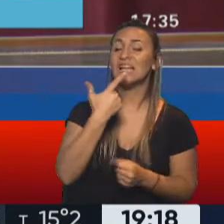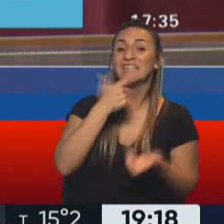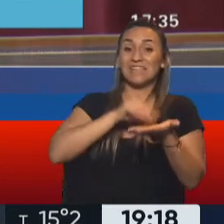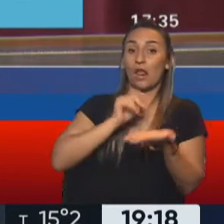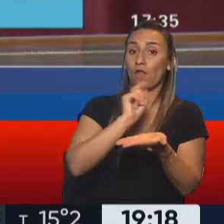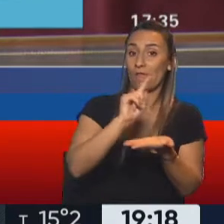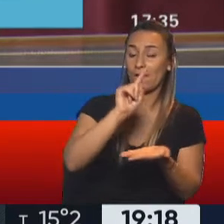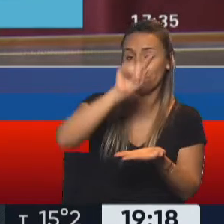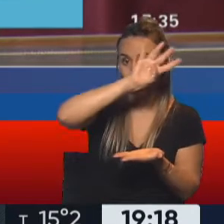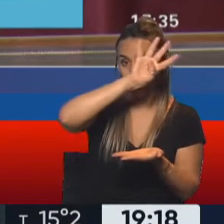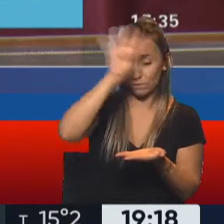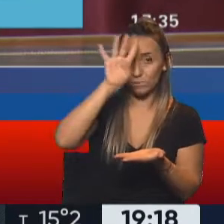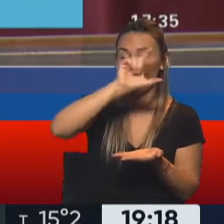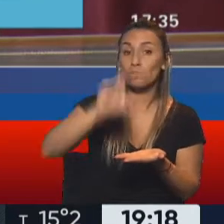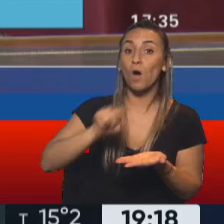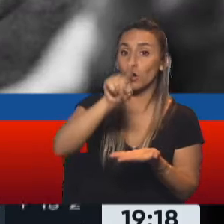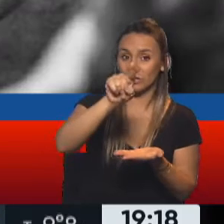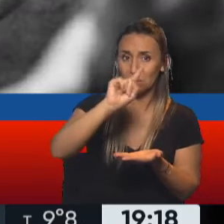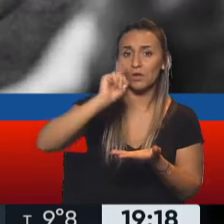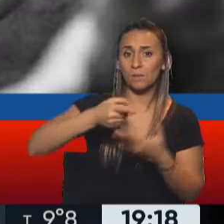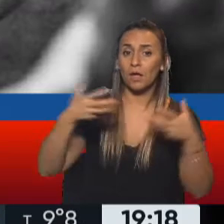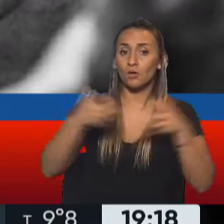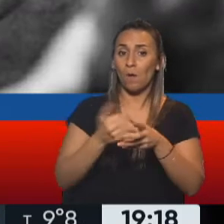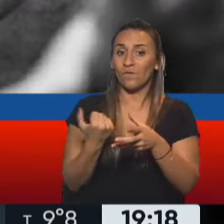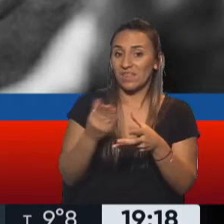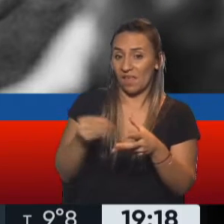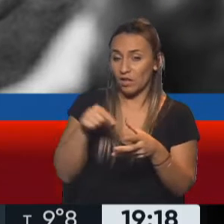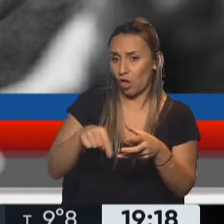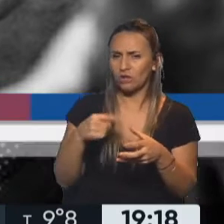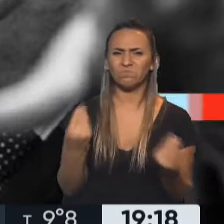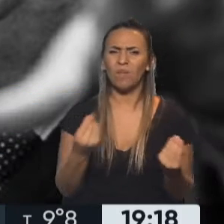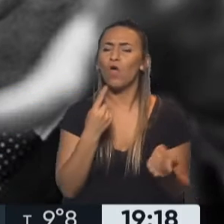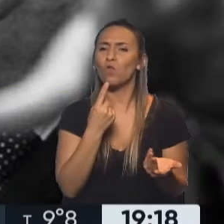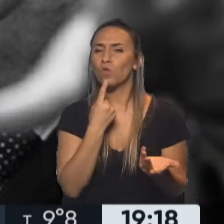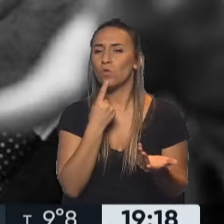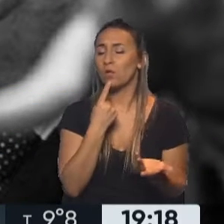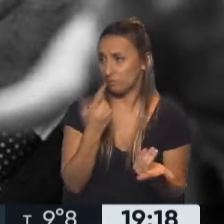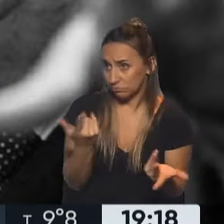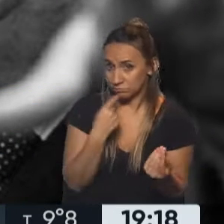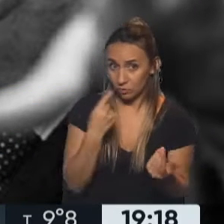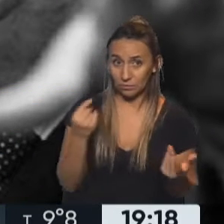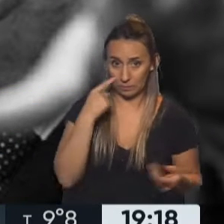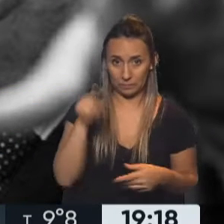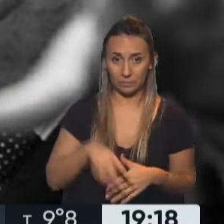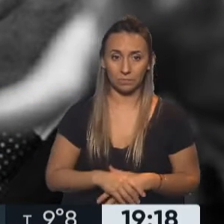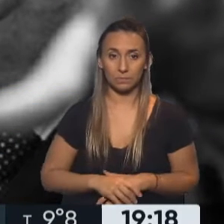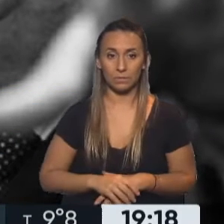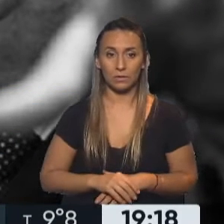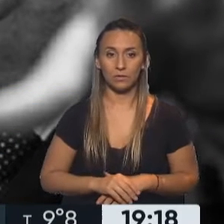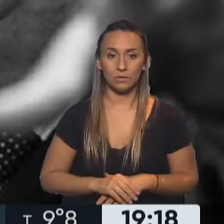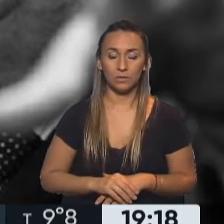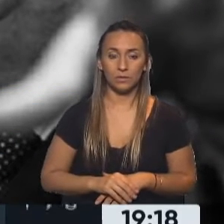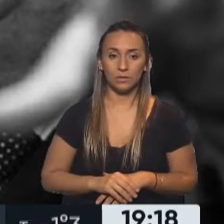presidente del bloque del Frente de Todos, que plantea dudas respecto al acuerdo. Ahí tenemos la